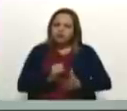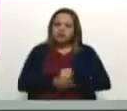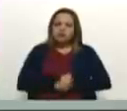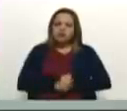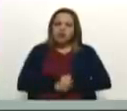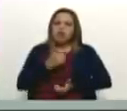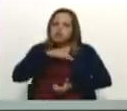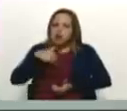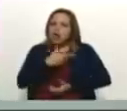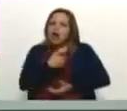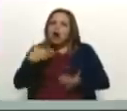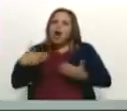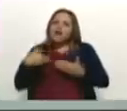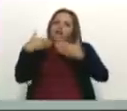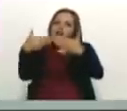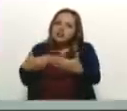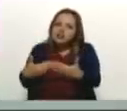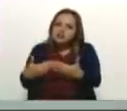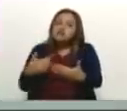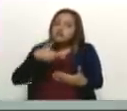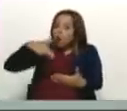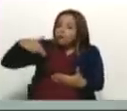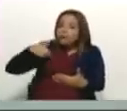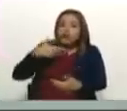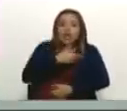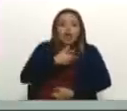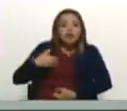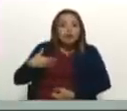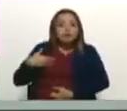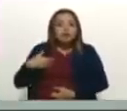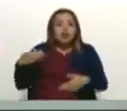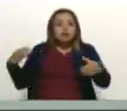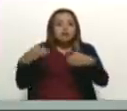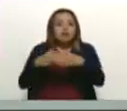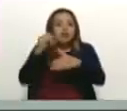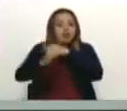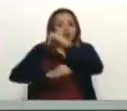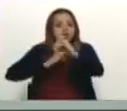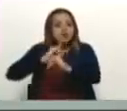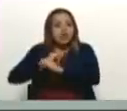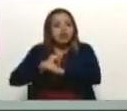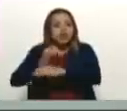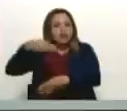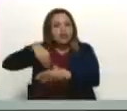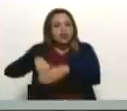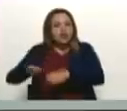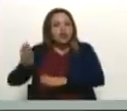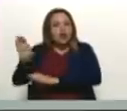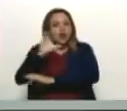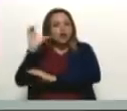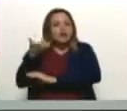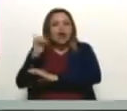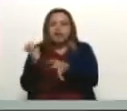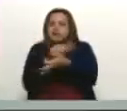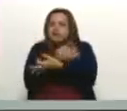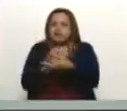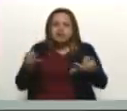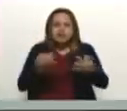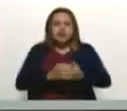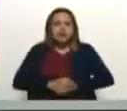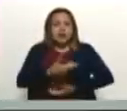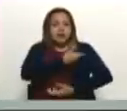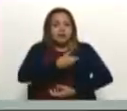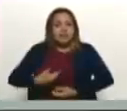queremos avanzar, nosotros queremos que la conferencia internacional de Bogotá sea todo un éxito para el